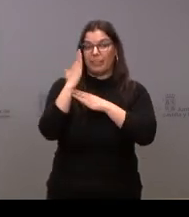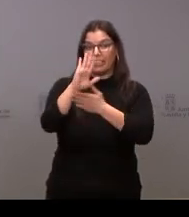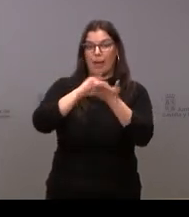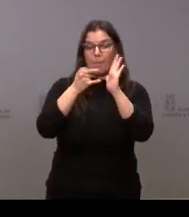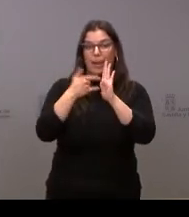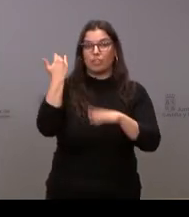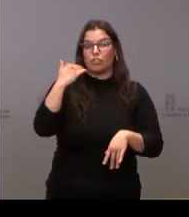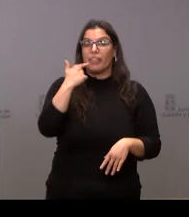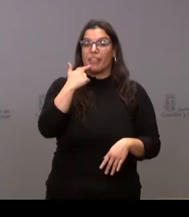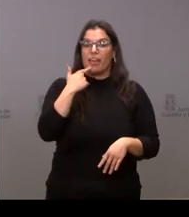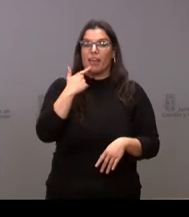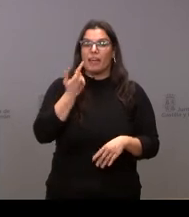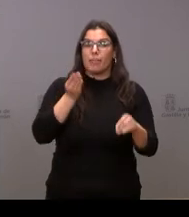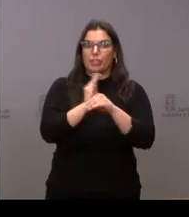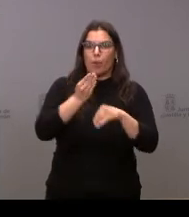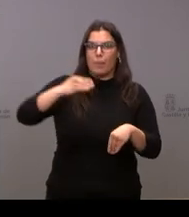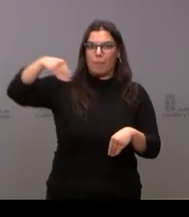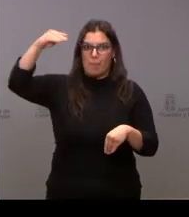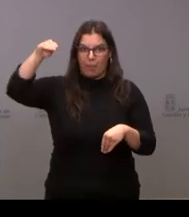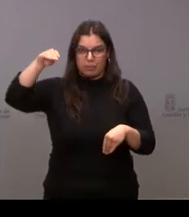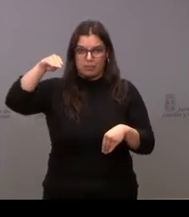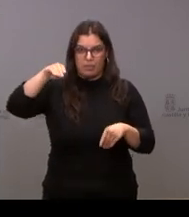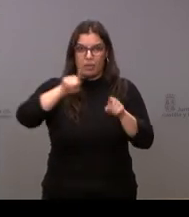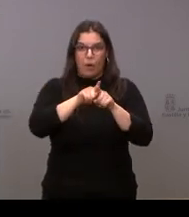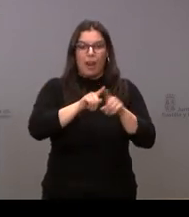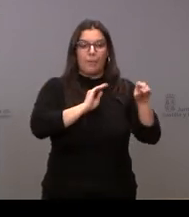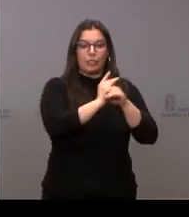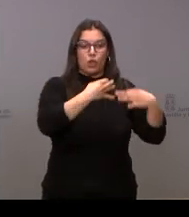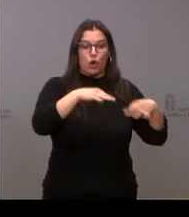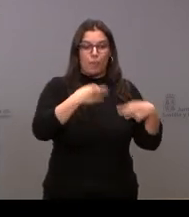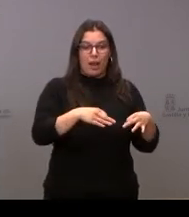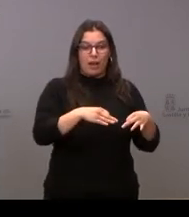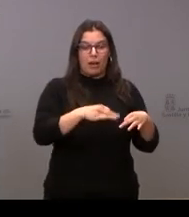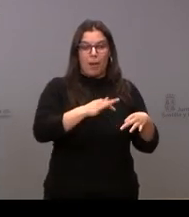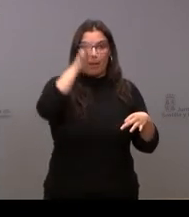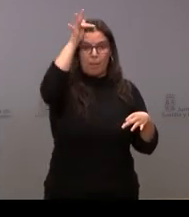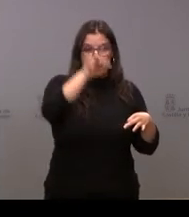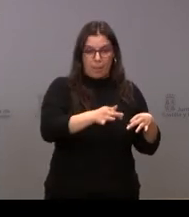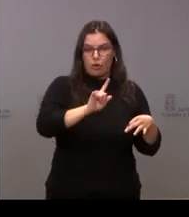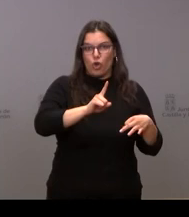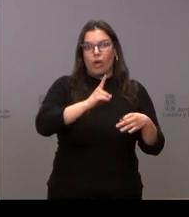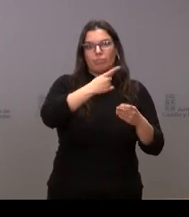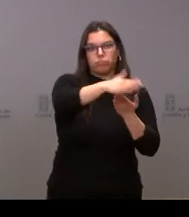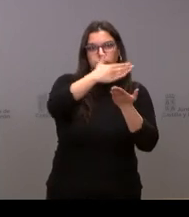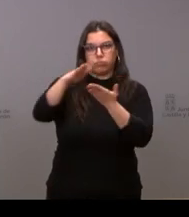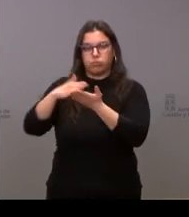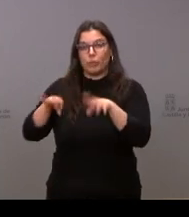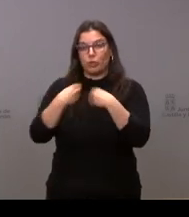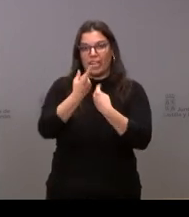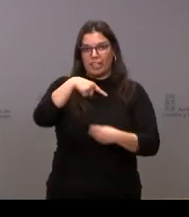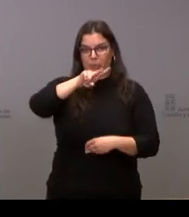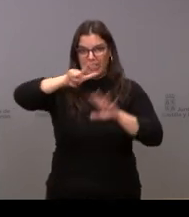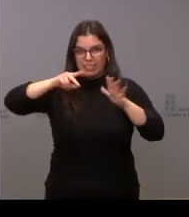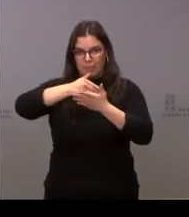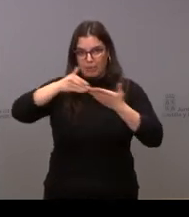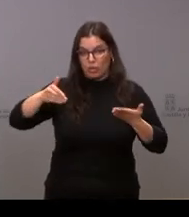serían inversiones a mayores y no una suma de inversiones ordinarias lo que comprendería ese plan esos 127 millones tal cual y